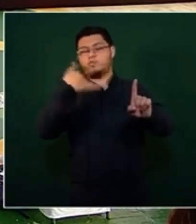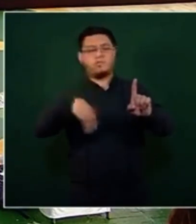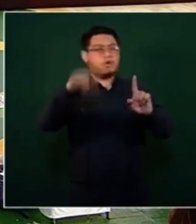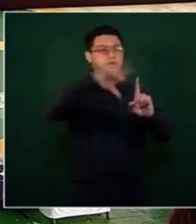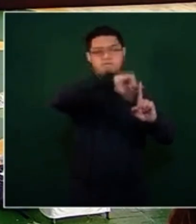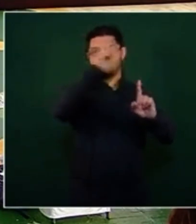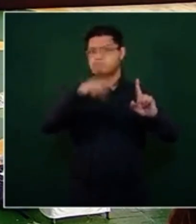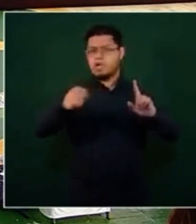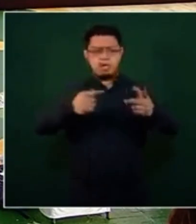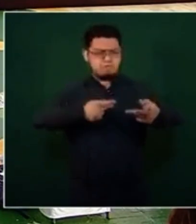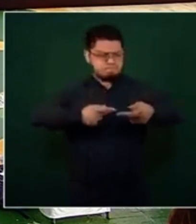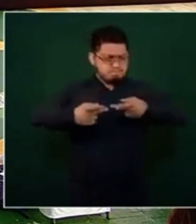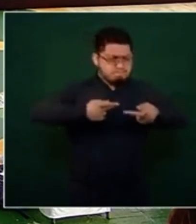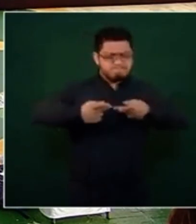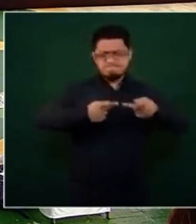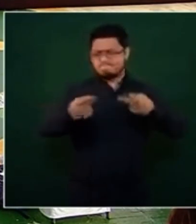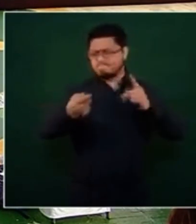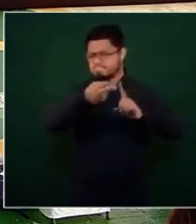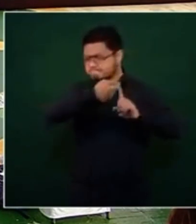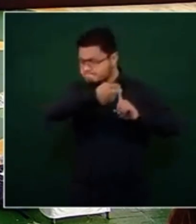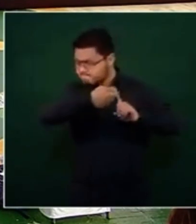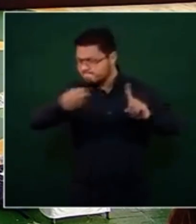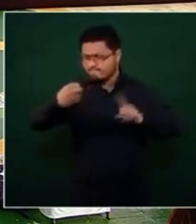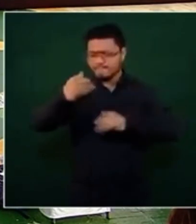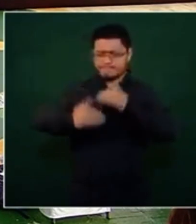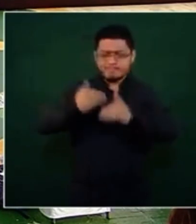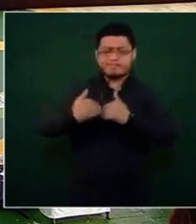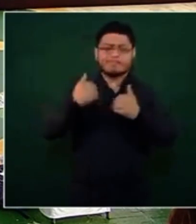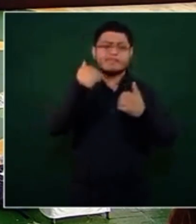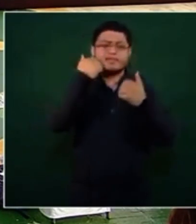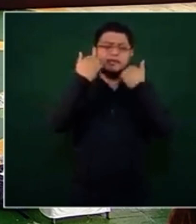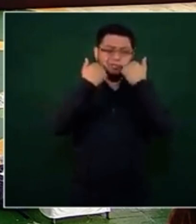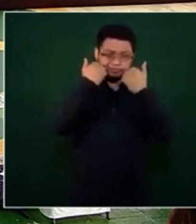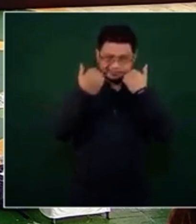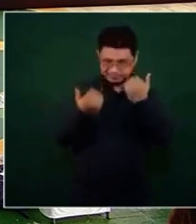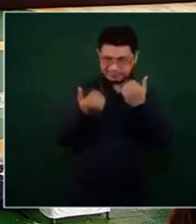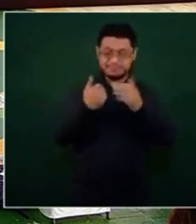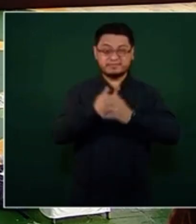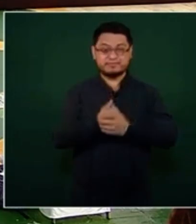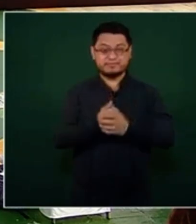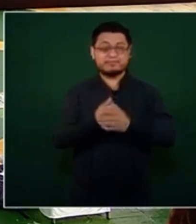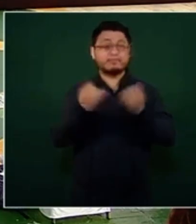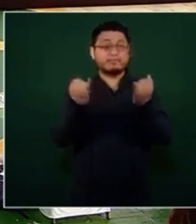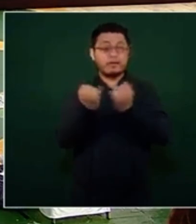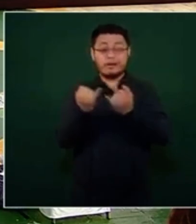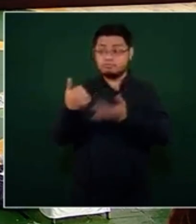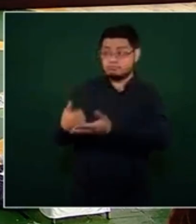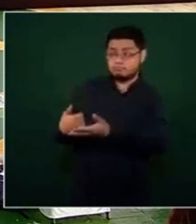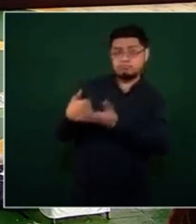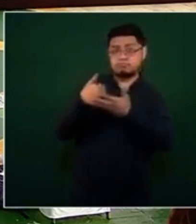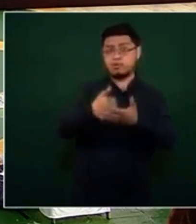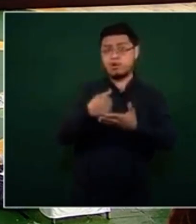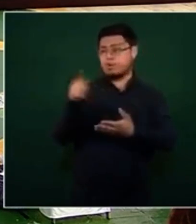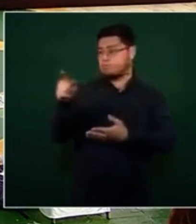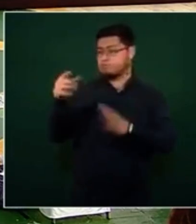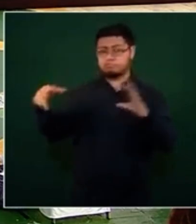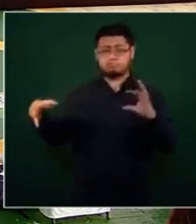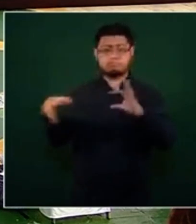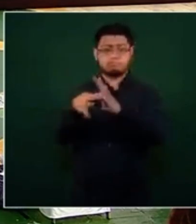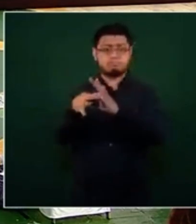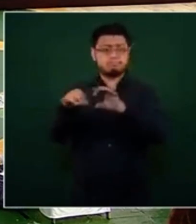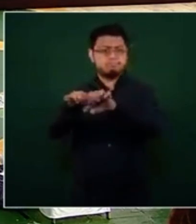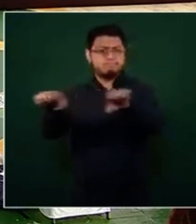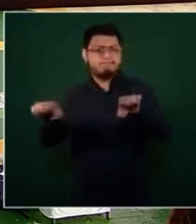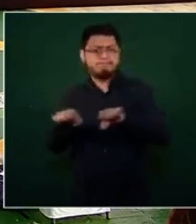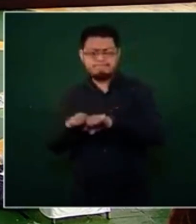buen diseño y buen mando amigable. También el Insabi contribuyó con líderes Correcaminos y, por supuesto,